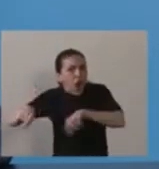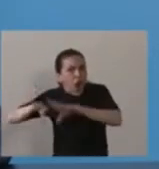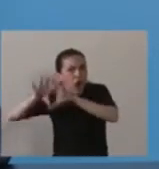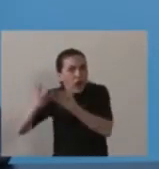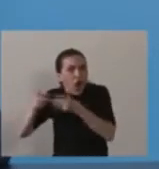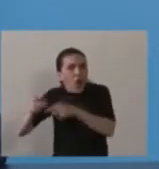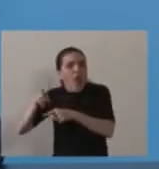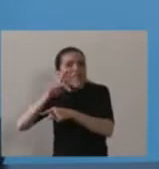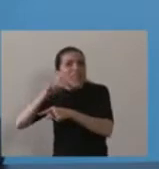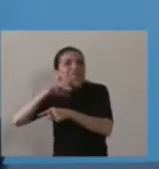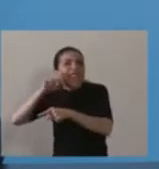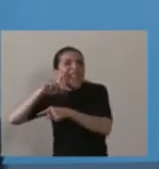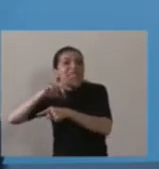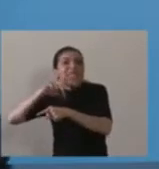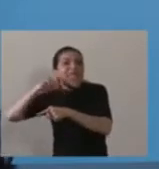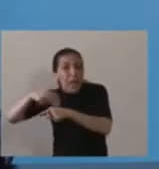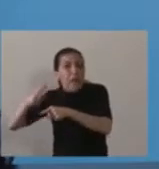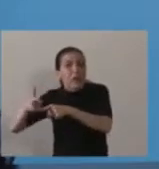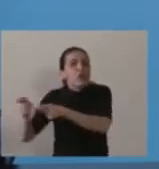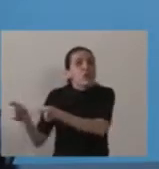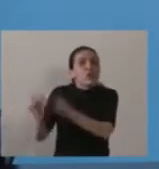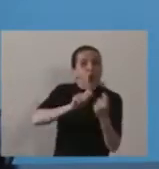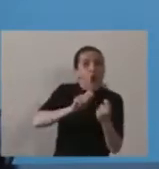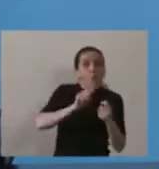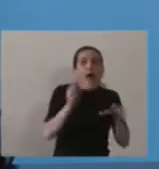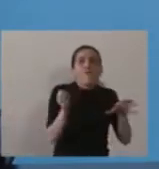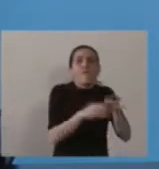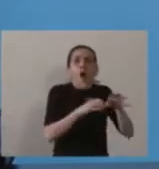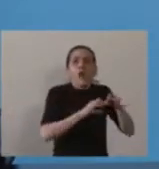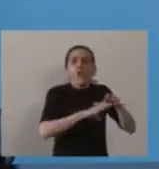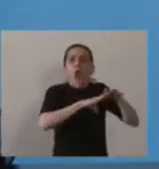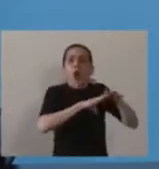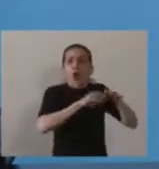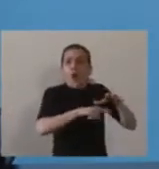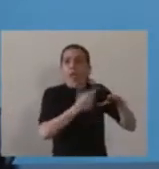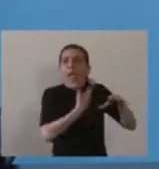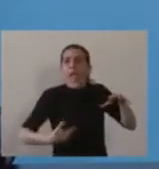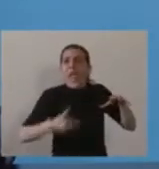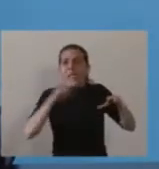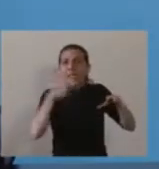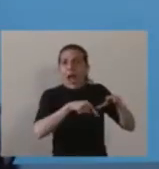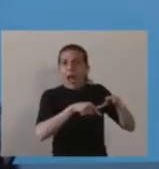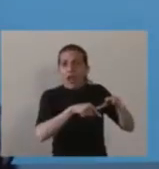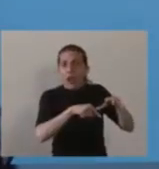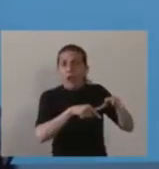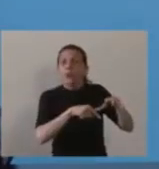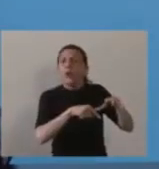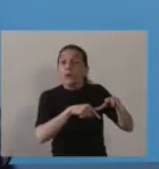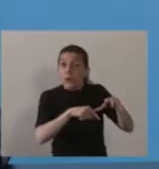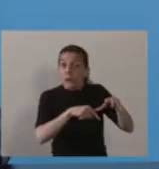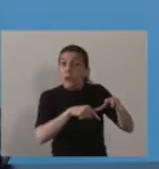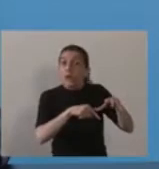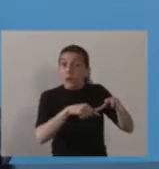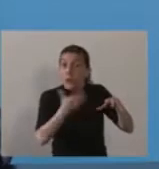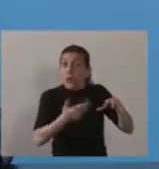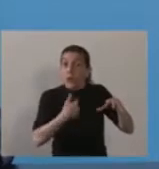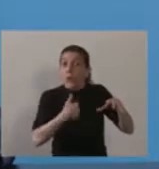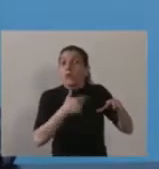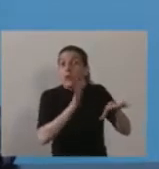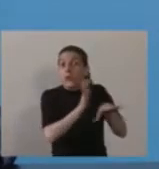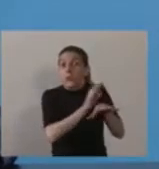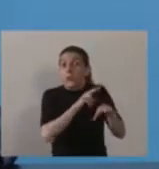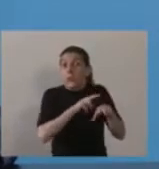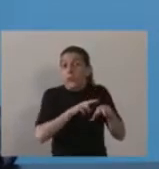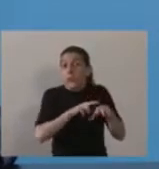fiduciario, serán parte de un fondo fiduciario, y que le encomendaremos la gestión de